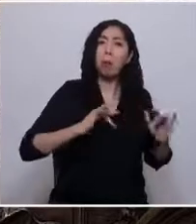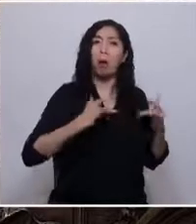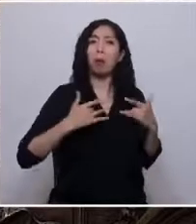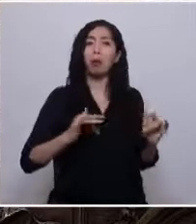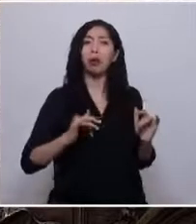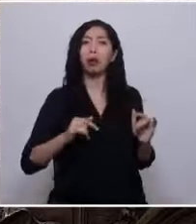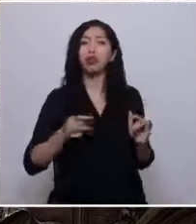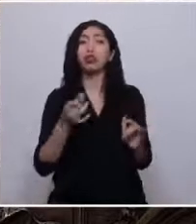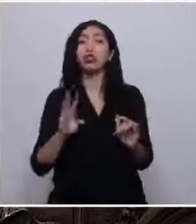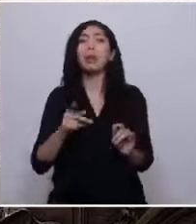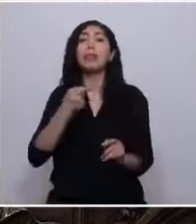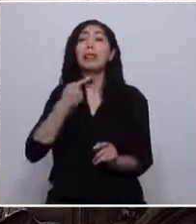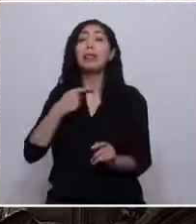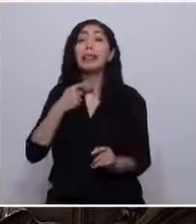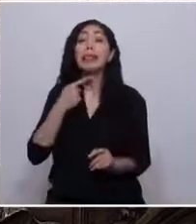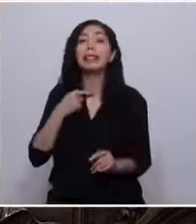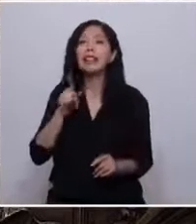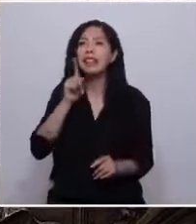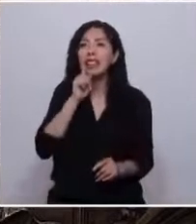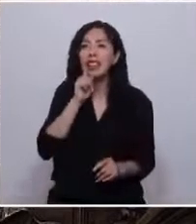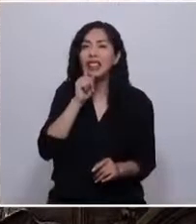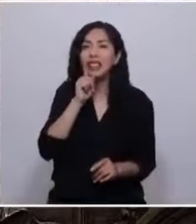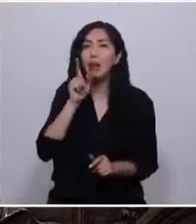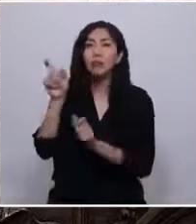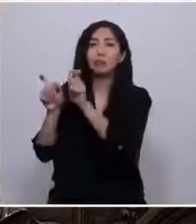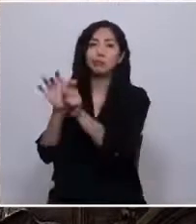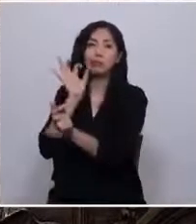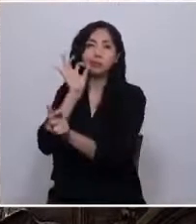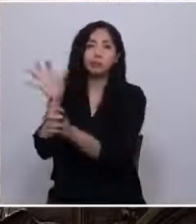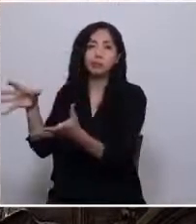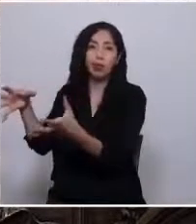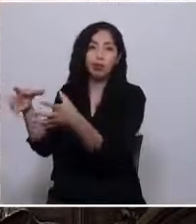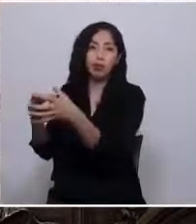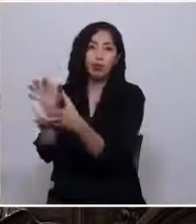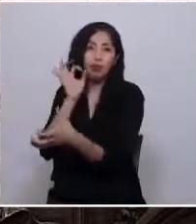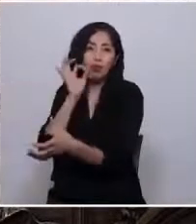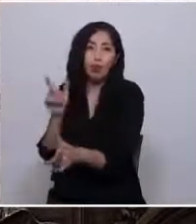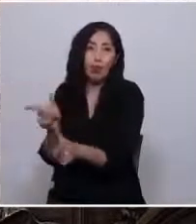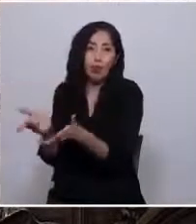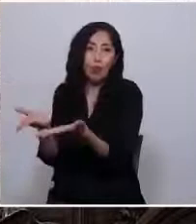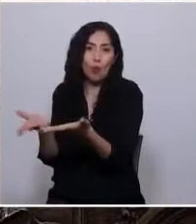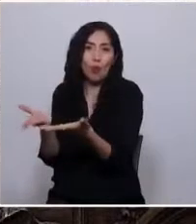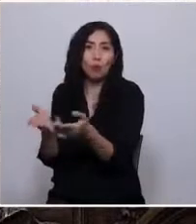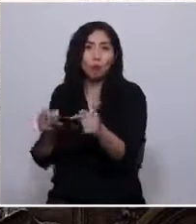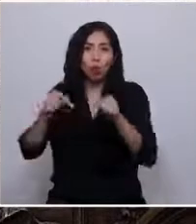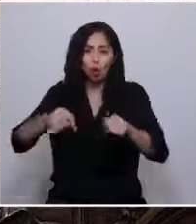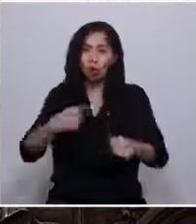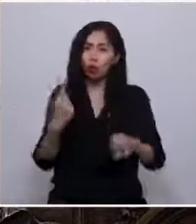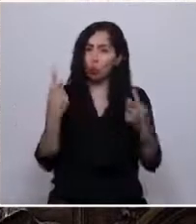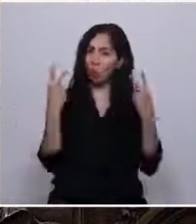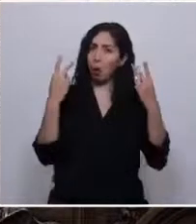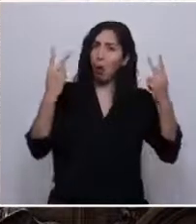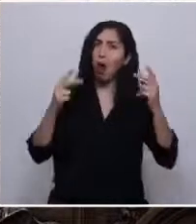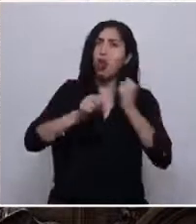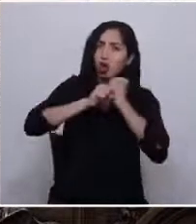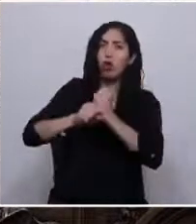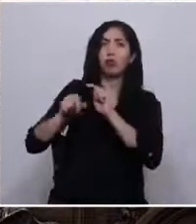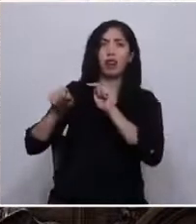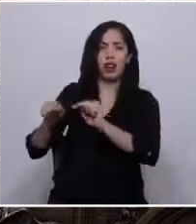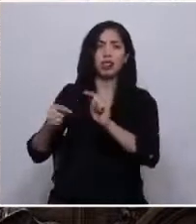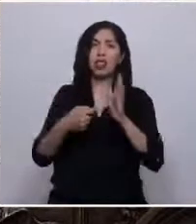servicio de los intereses de las viejas y nuevas oligarquías. Hoy nos rebelamos contra ese dictamen de exclusión política,